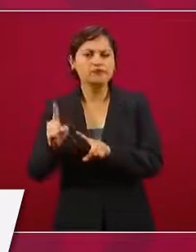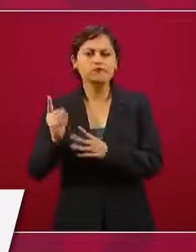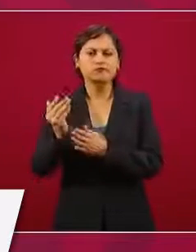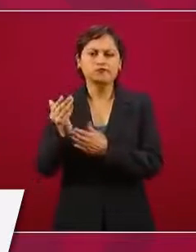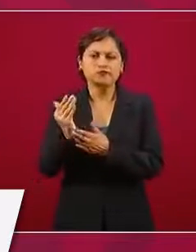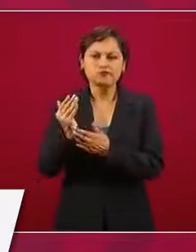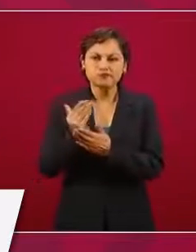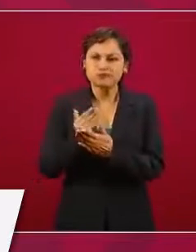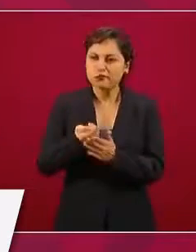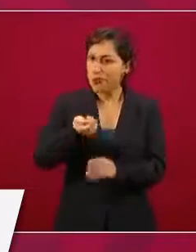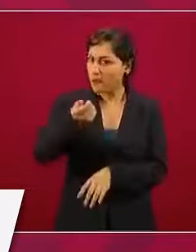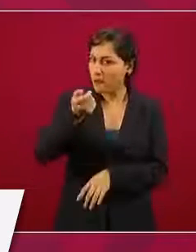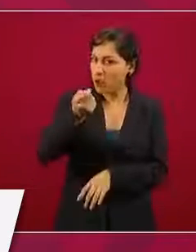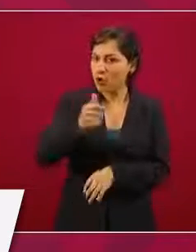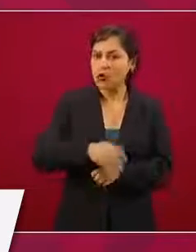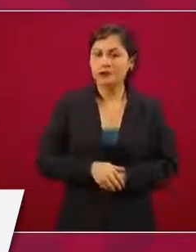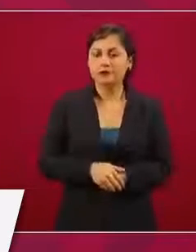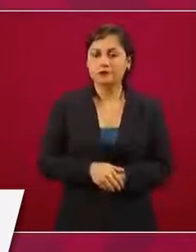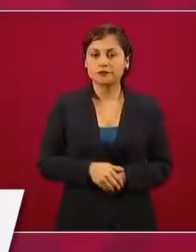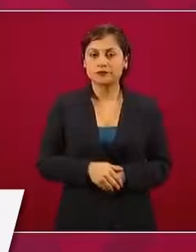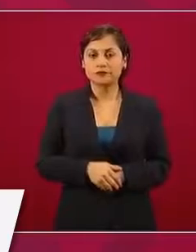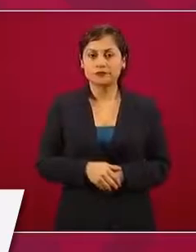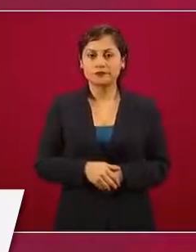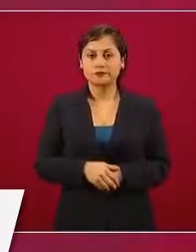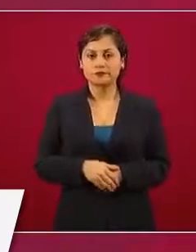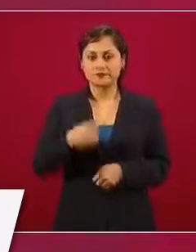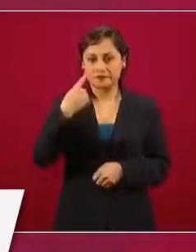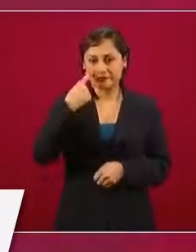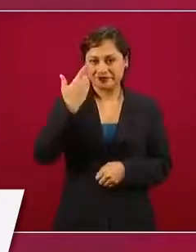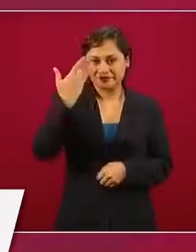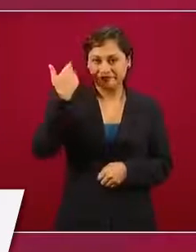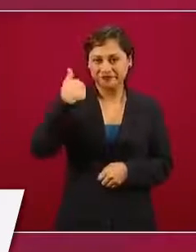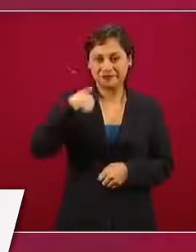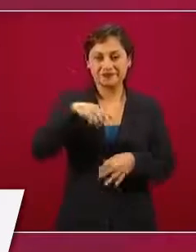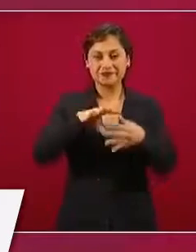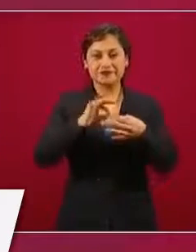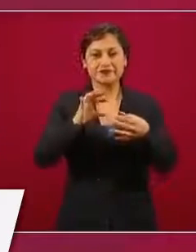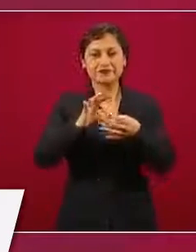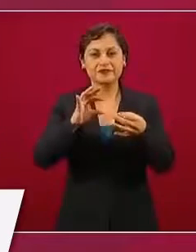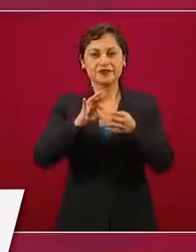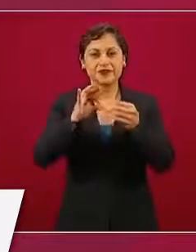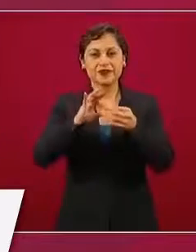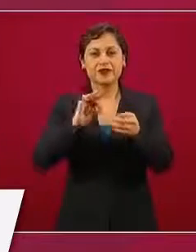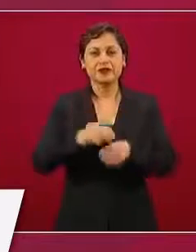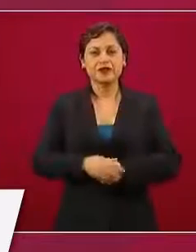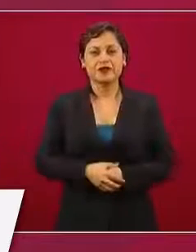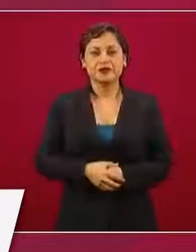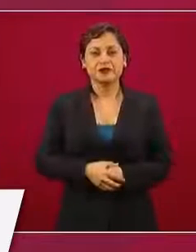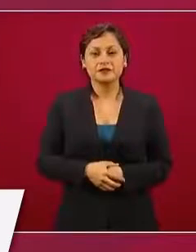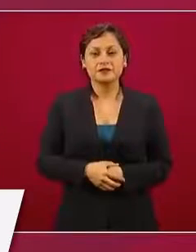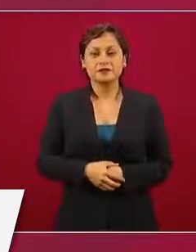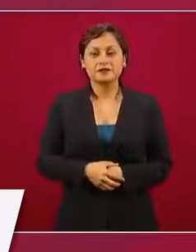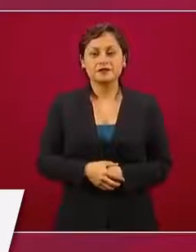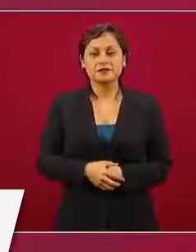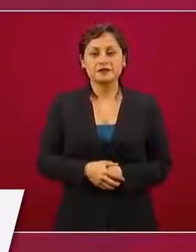Se nos está, les decía yo, concentrando en cinco